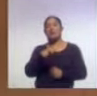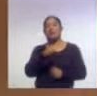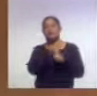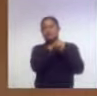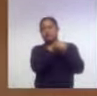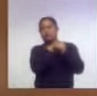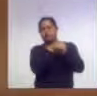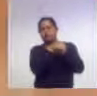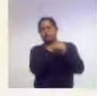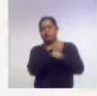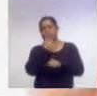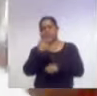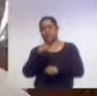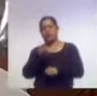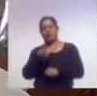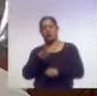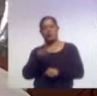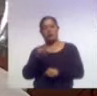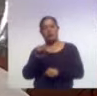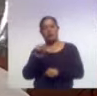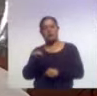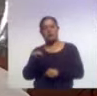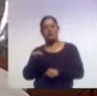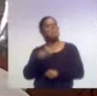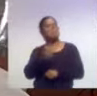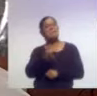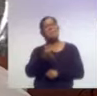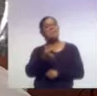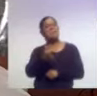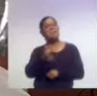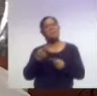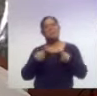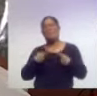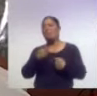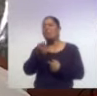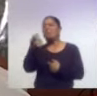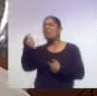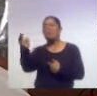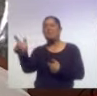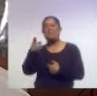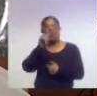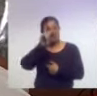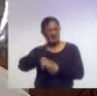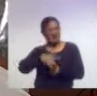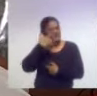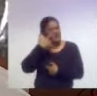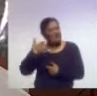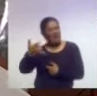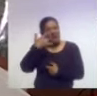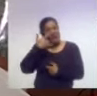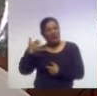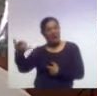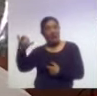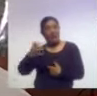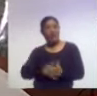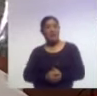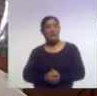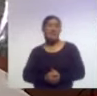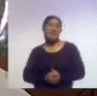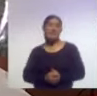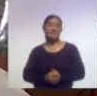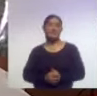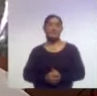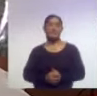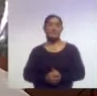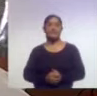poco frecuente en México. Es una enfermedad relativamente rara, poco frecuente. La